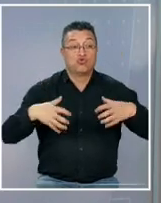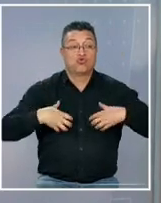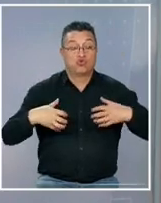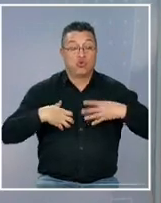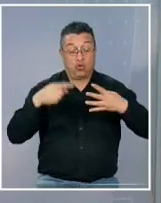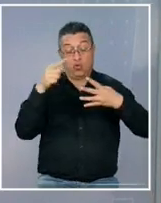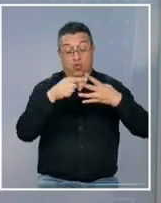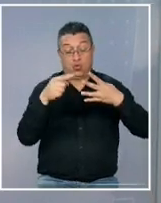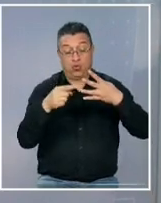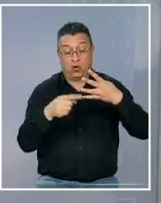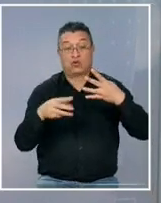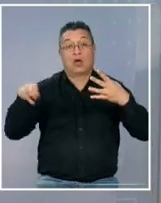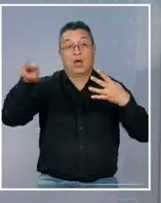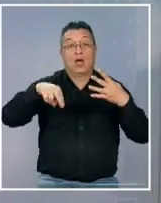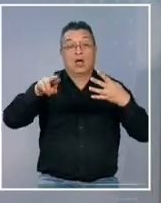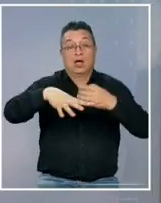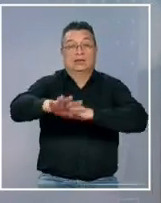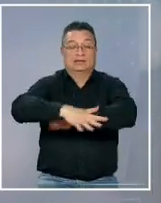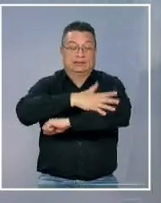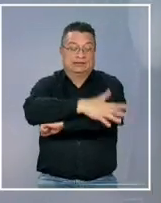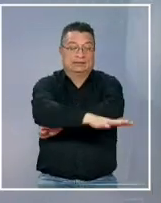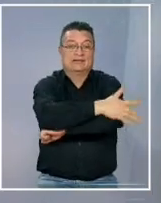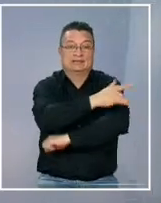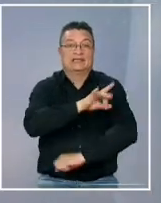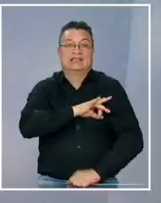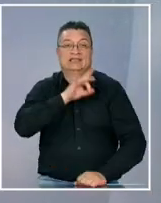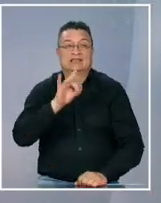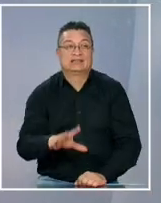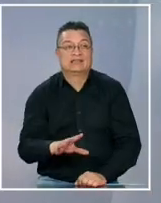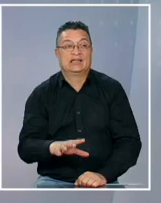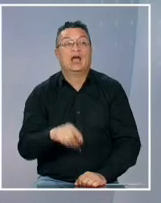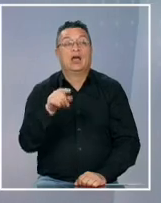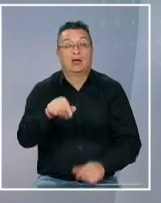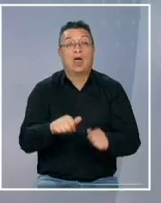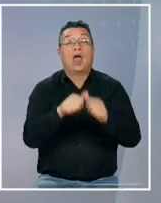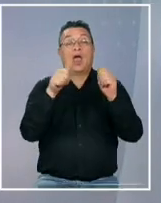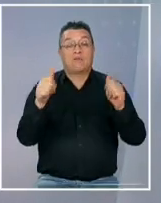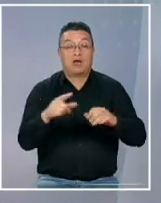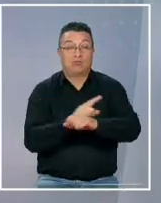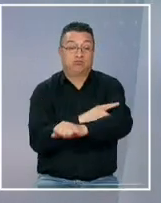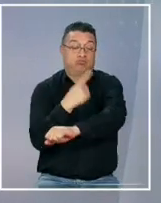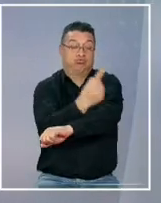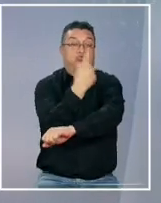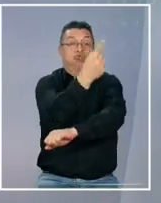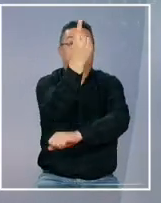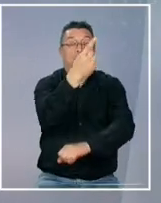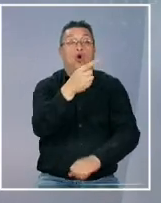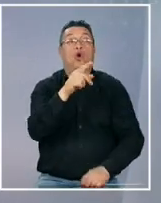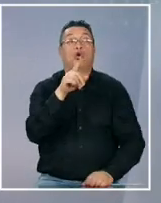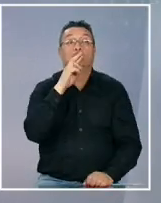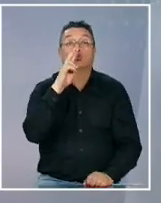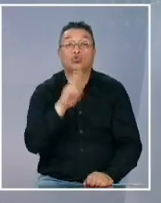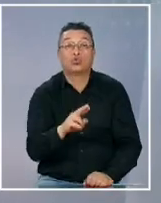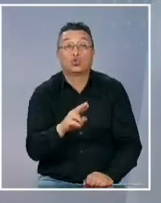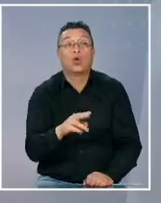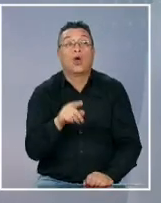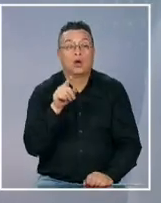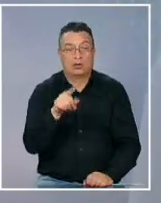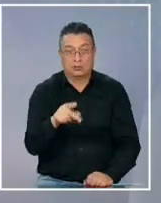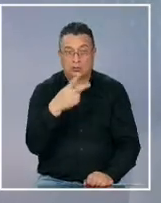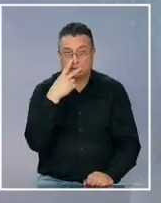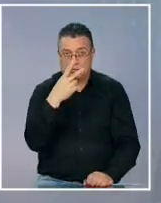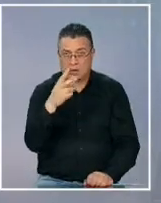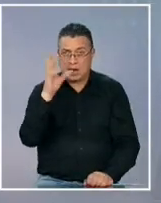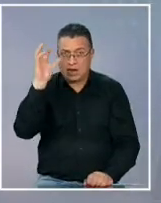consecutivos que se han registrado en las costas de nuestro país esto sumado a las trombas marinas en la zona sur son parte de los nuevos eventos